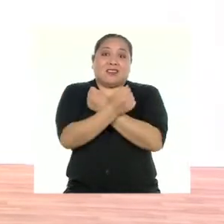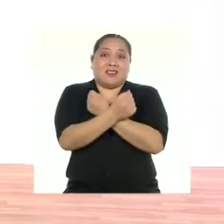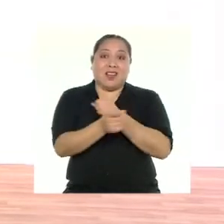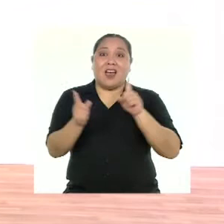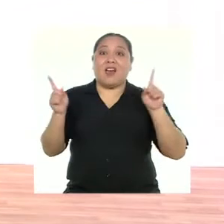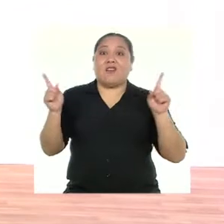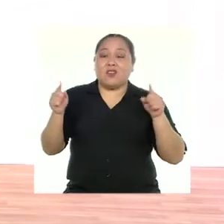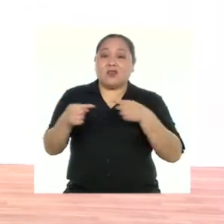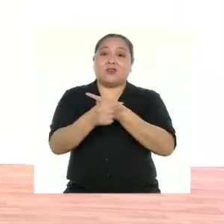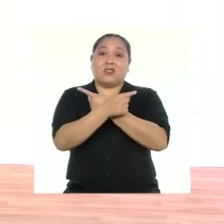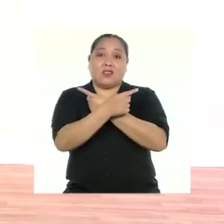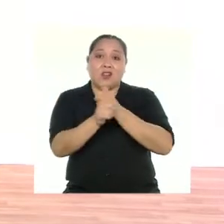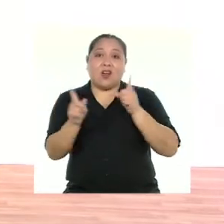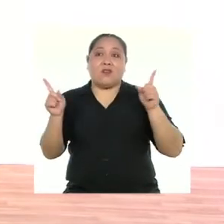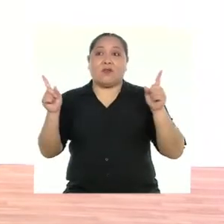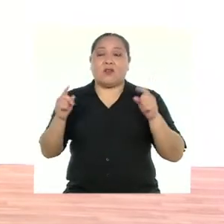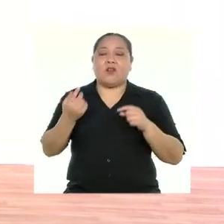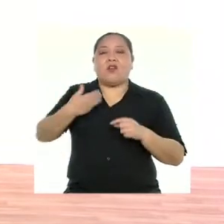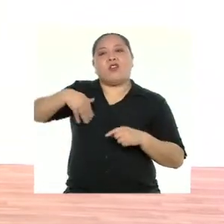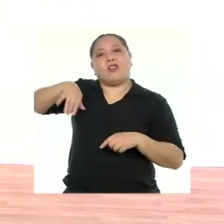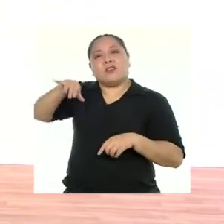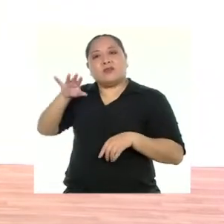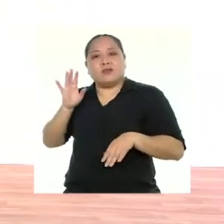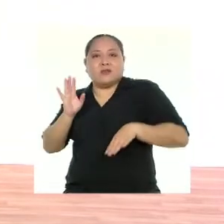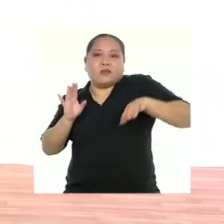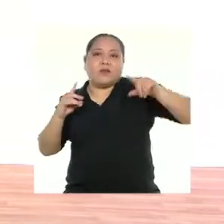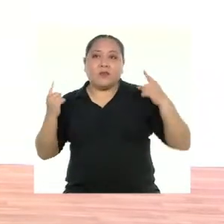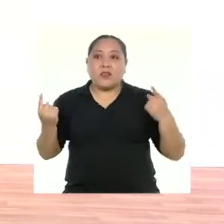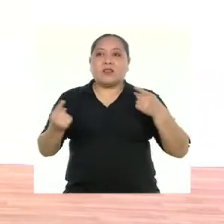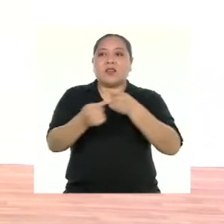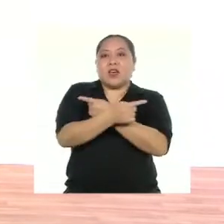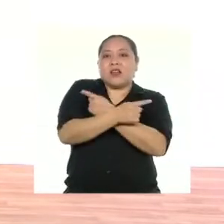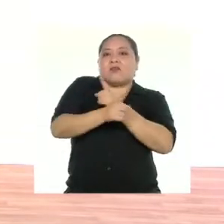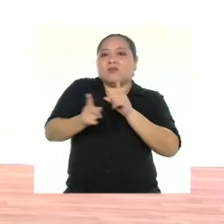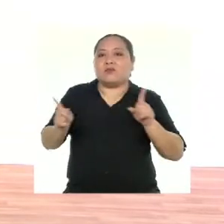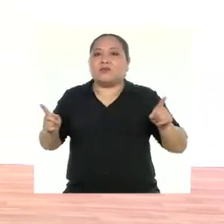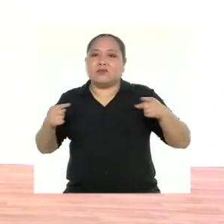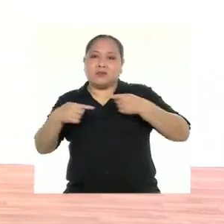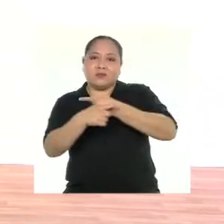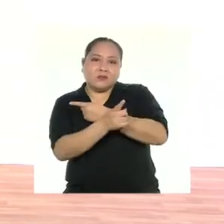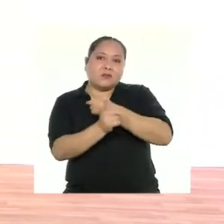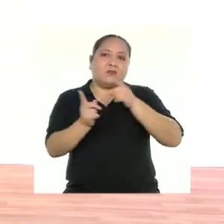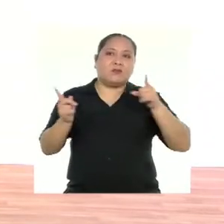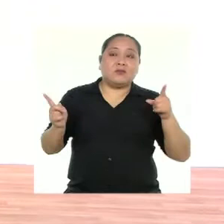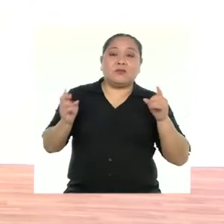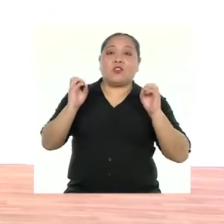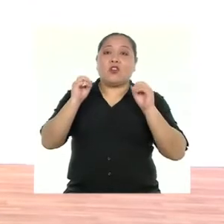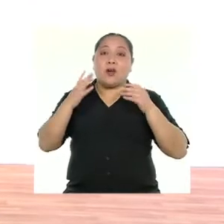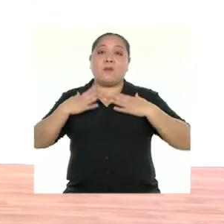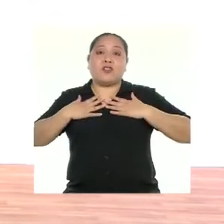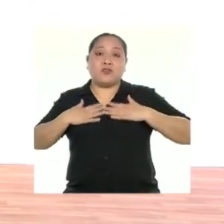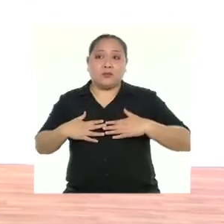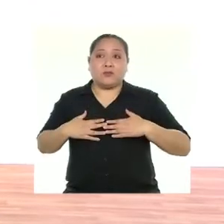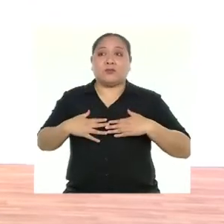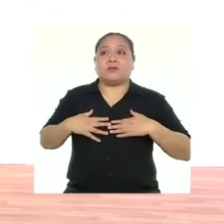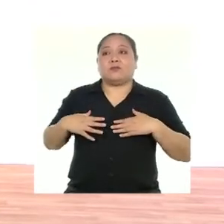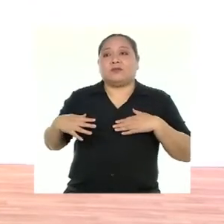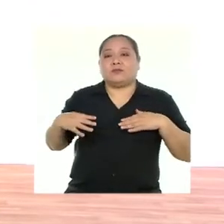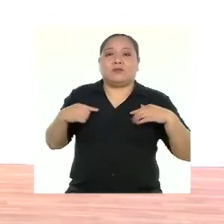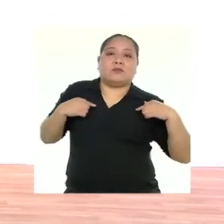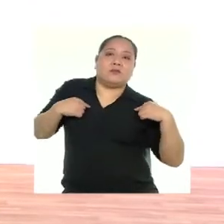Abro. Cierro. Una más. uno y. ¡Ey! Dos y. ¡Ey! Uno y. Muy bien. Pecho. ¡Ey!